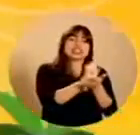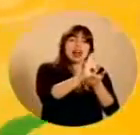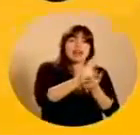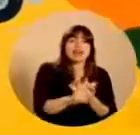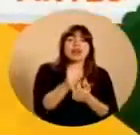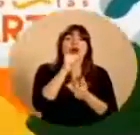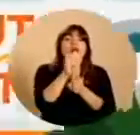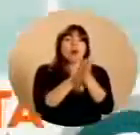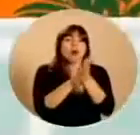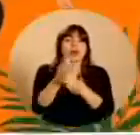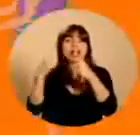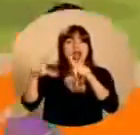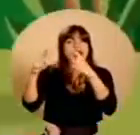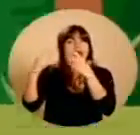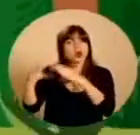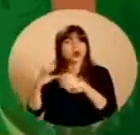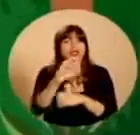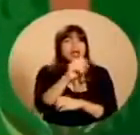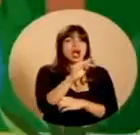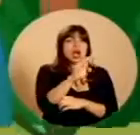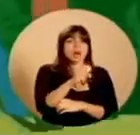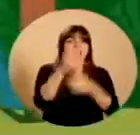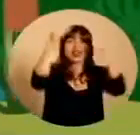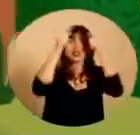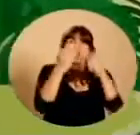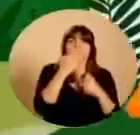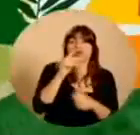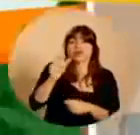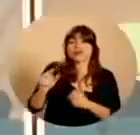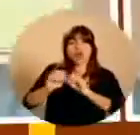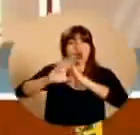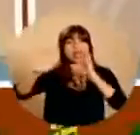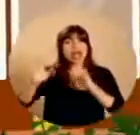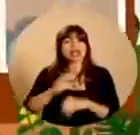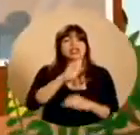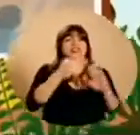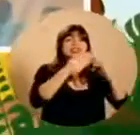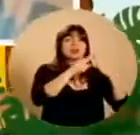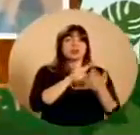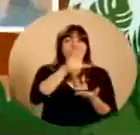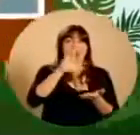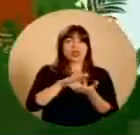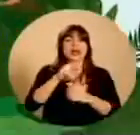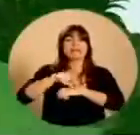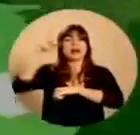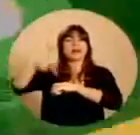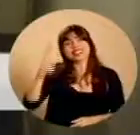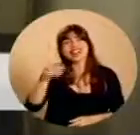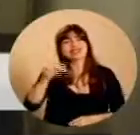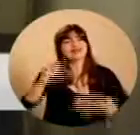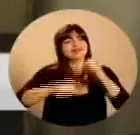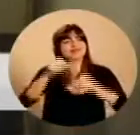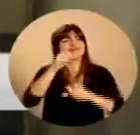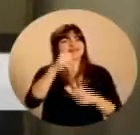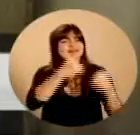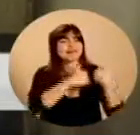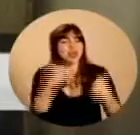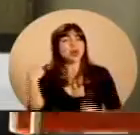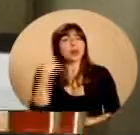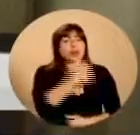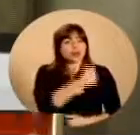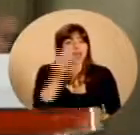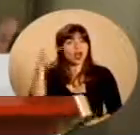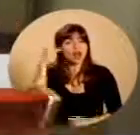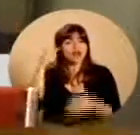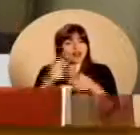Neyli y Golfito. El presidente de la República, Luis Guillermo Solís, destacó esta actividad durante la cadena nacional de este domingo. Es un esfuerzo de nuestro